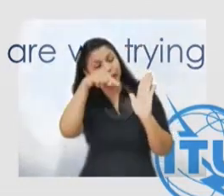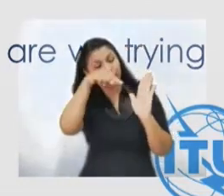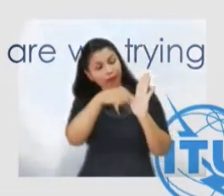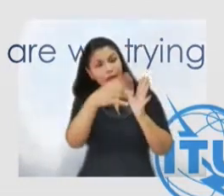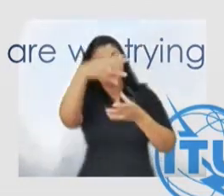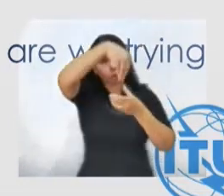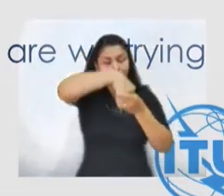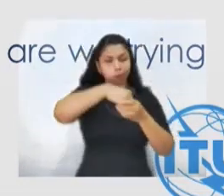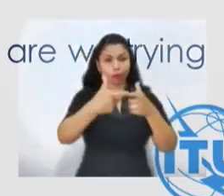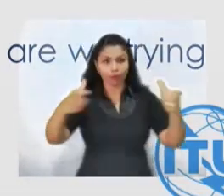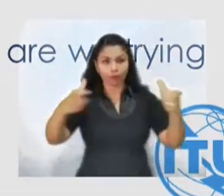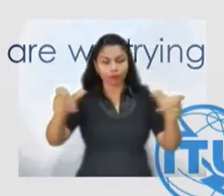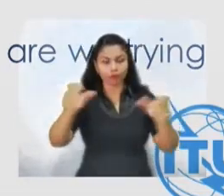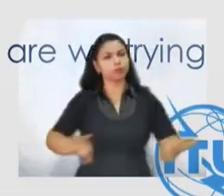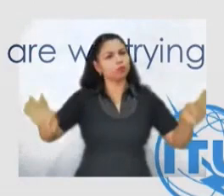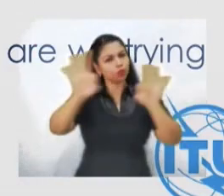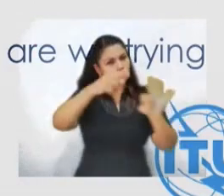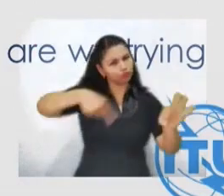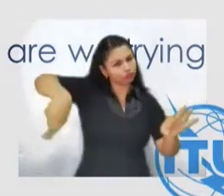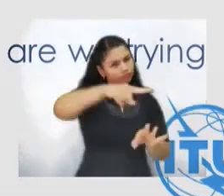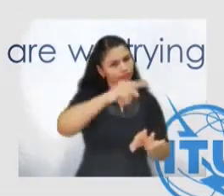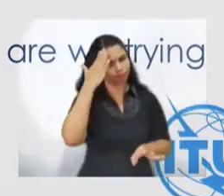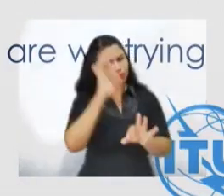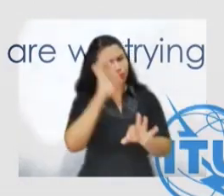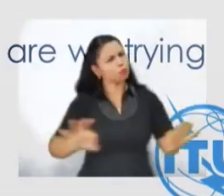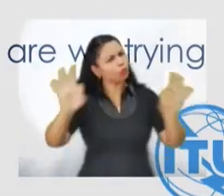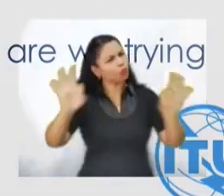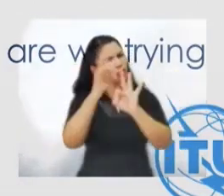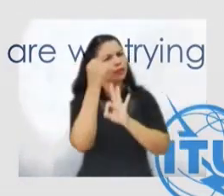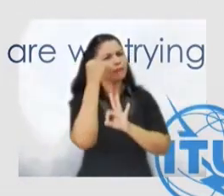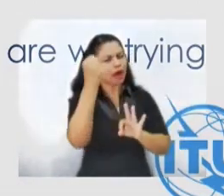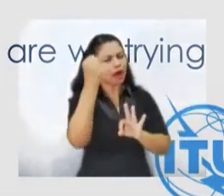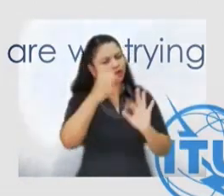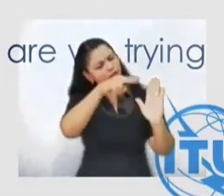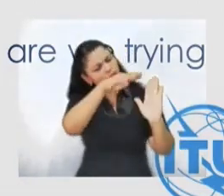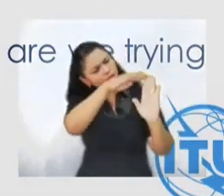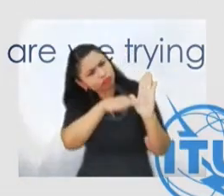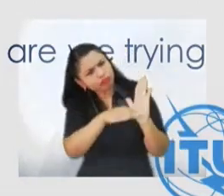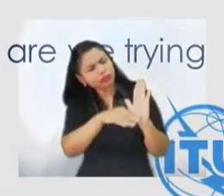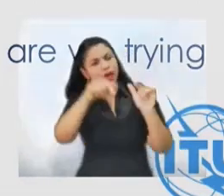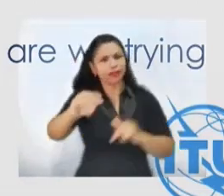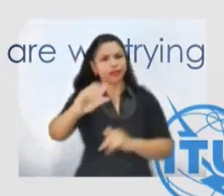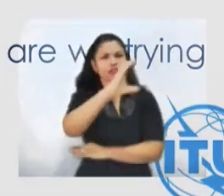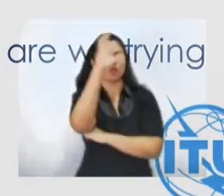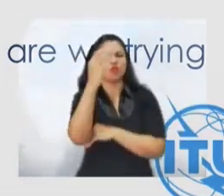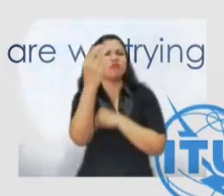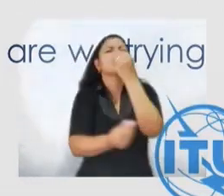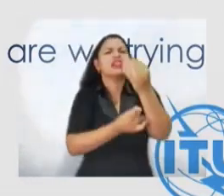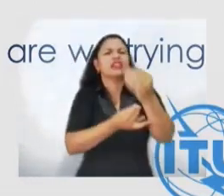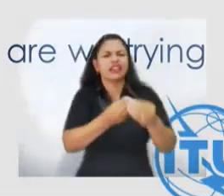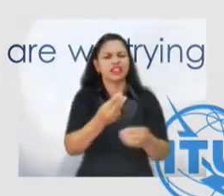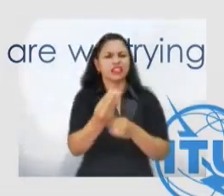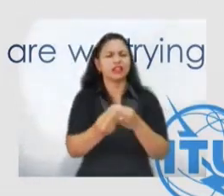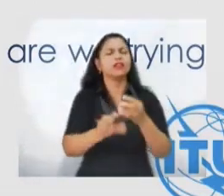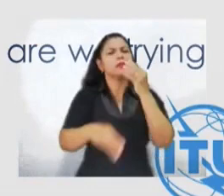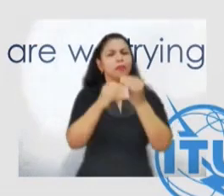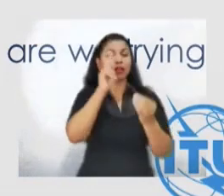el principio qué es lo más importante de la agenda política del país y cuáles son las prioridades nacionales.